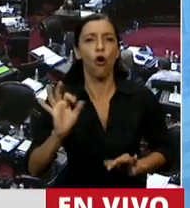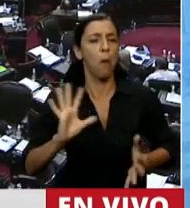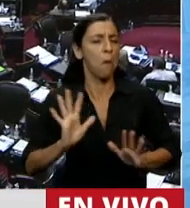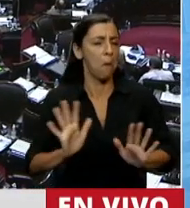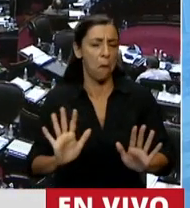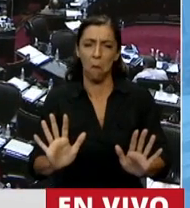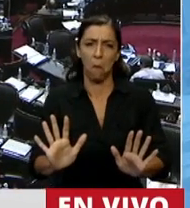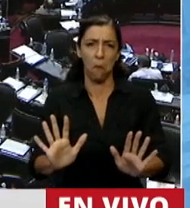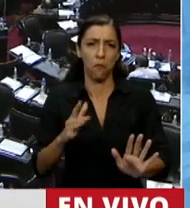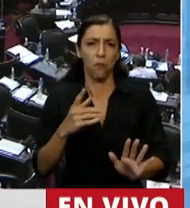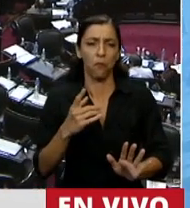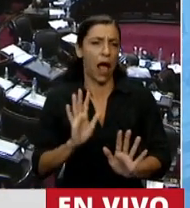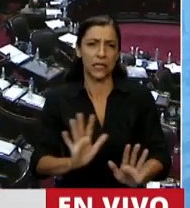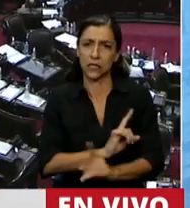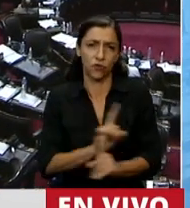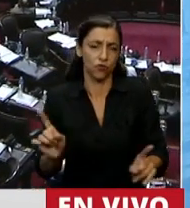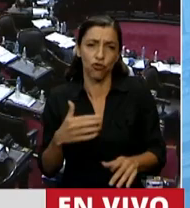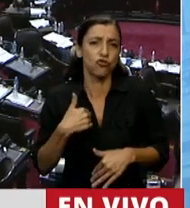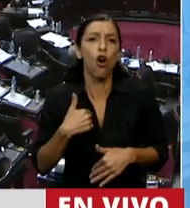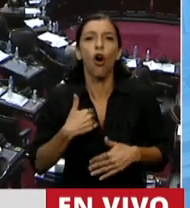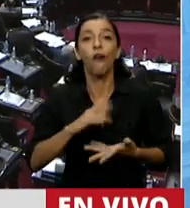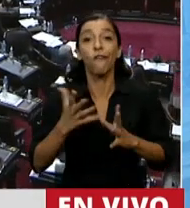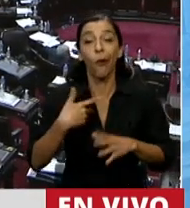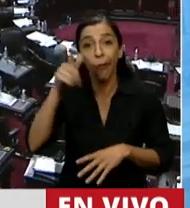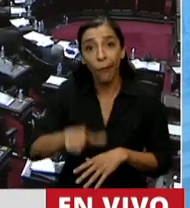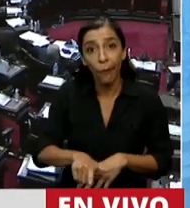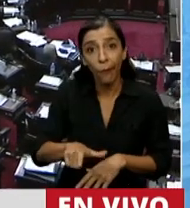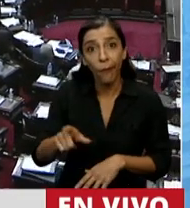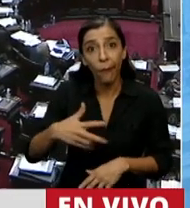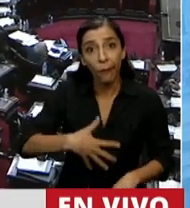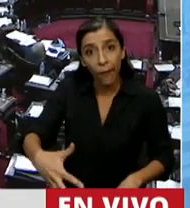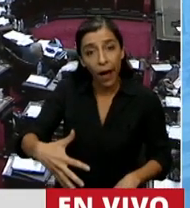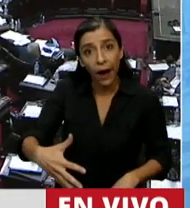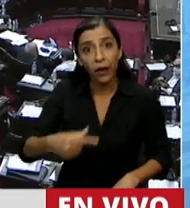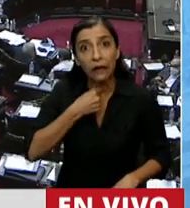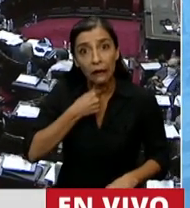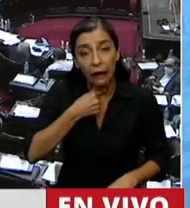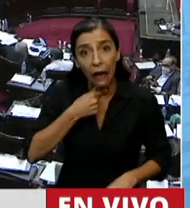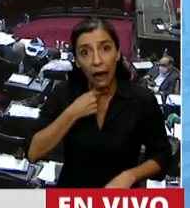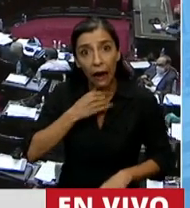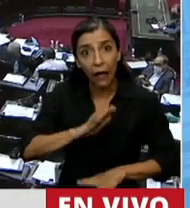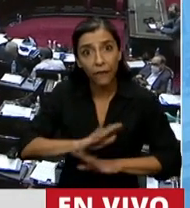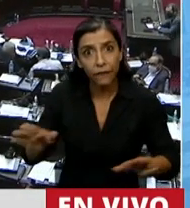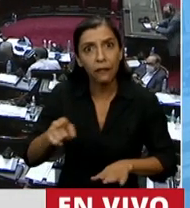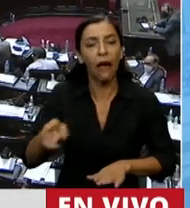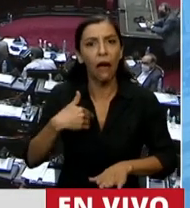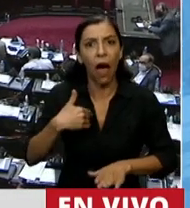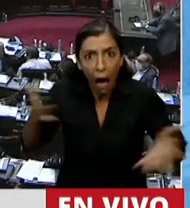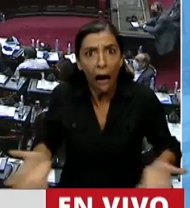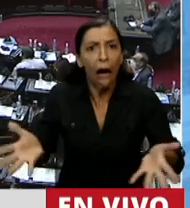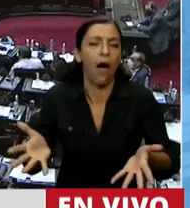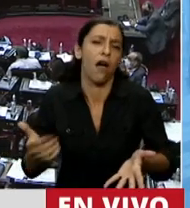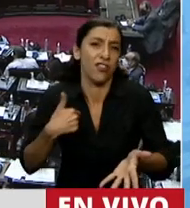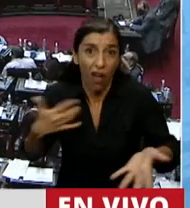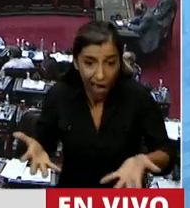nunca que una mujer interrumpa su embarazo, pero debo entrar a analizar si la propuesta que ha enviado el Poder